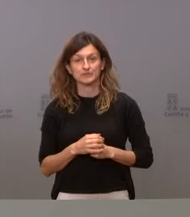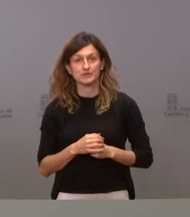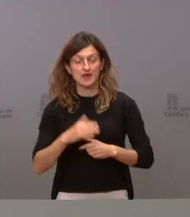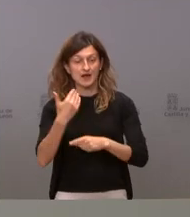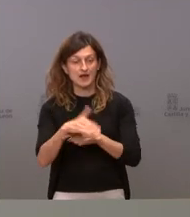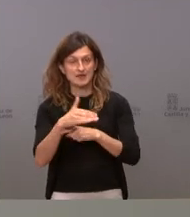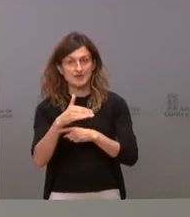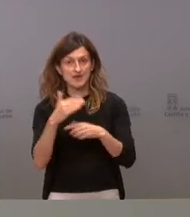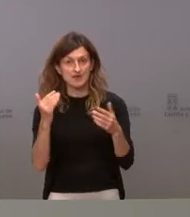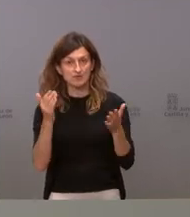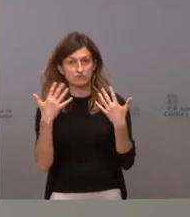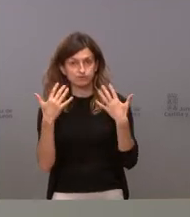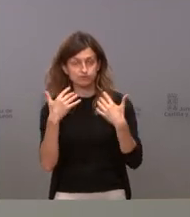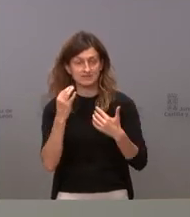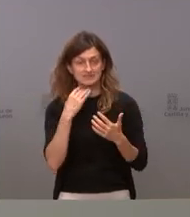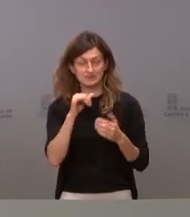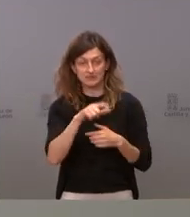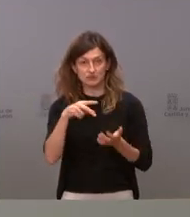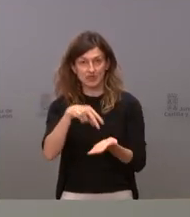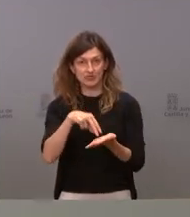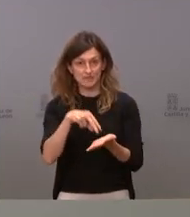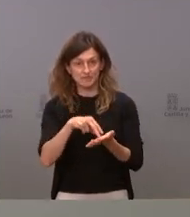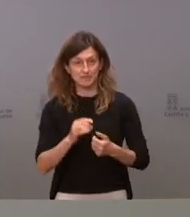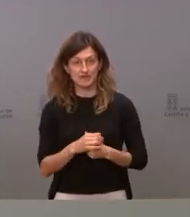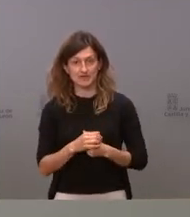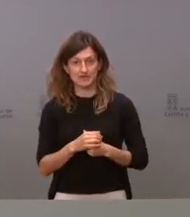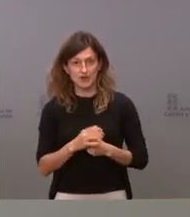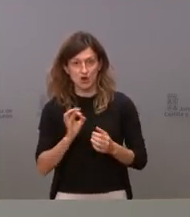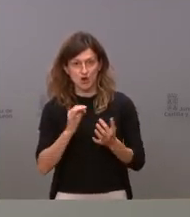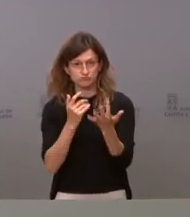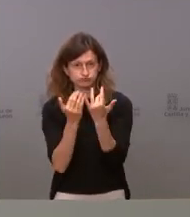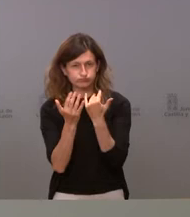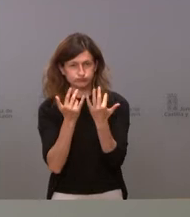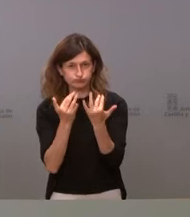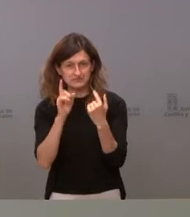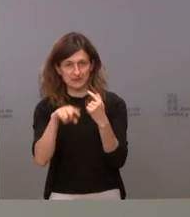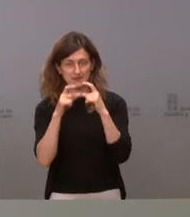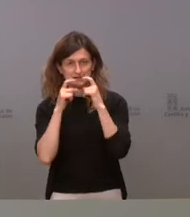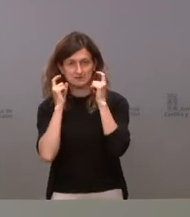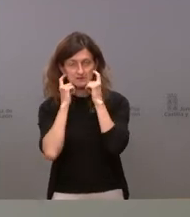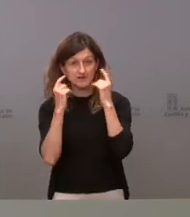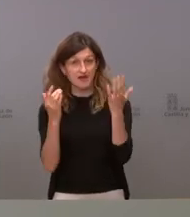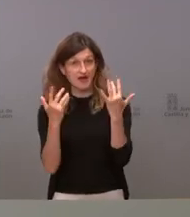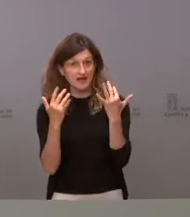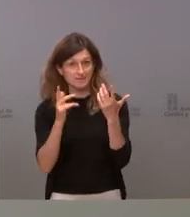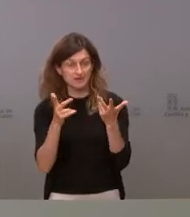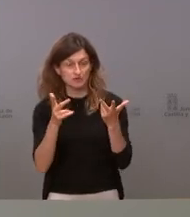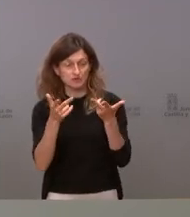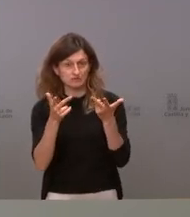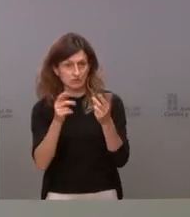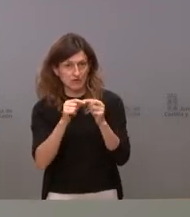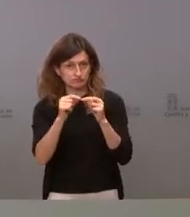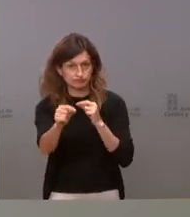obligatoria cuando los asistentes estén de pie y en aglomeraciones importantes de personas. Si es al aire libre, pero están separados,